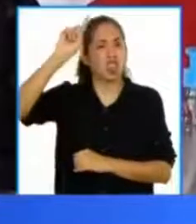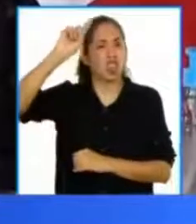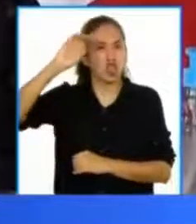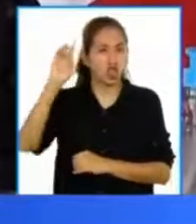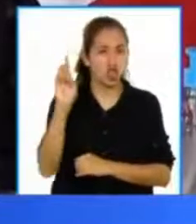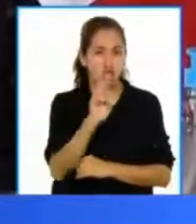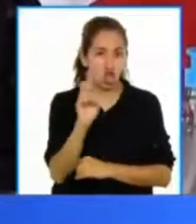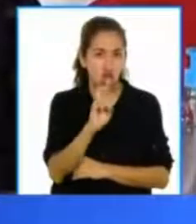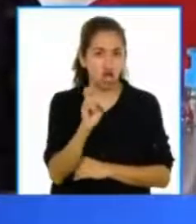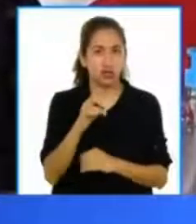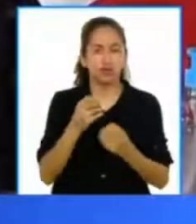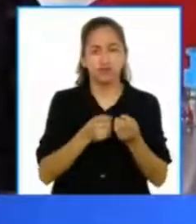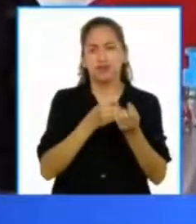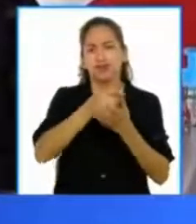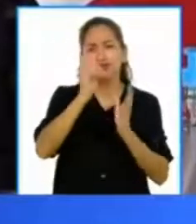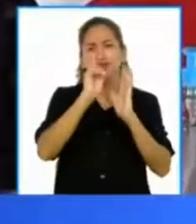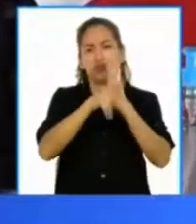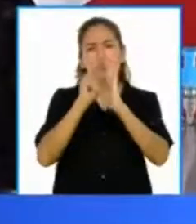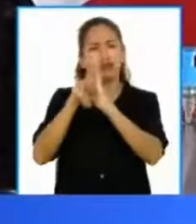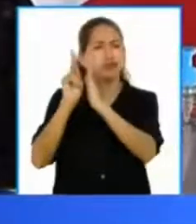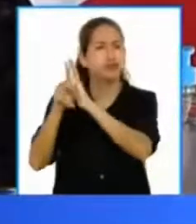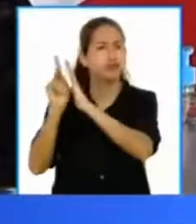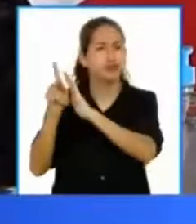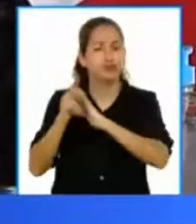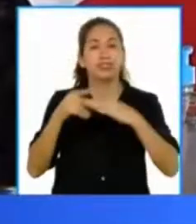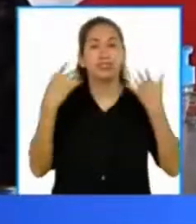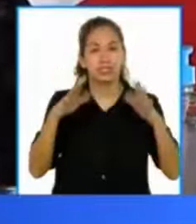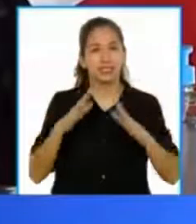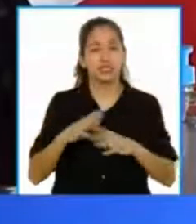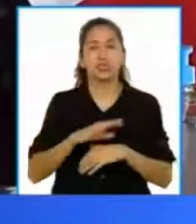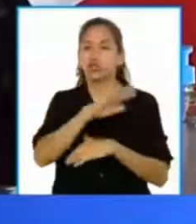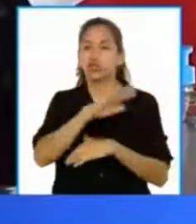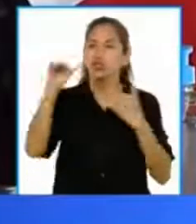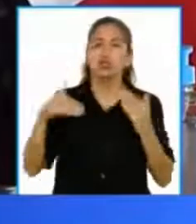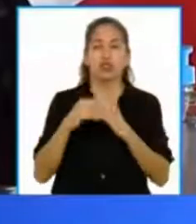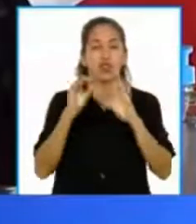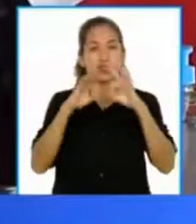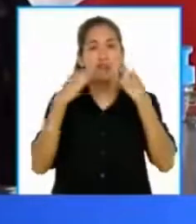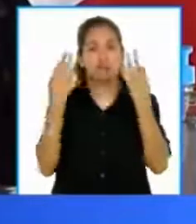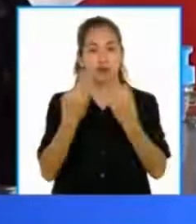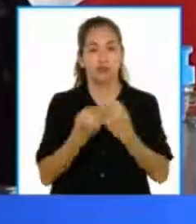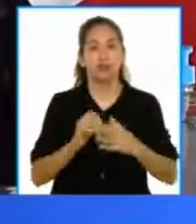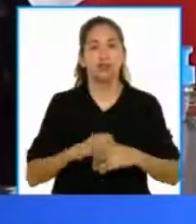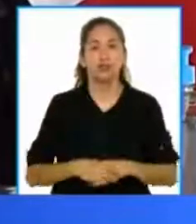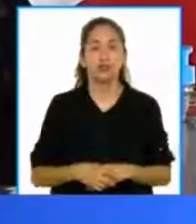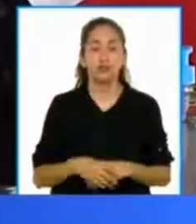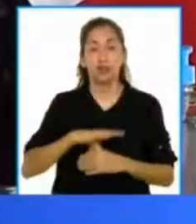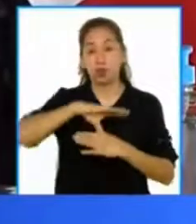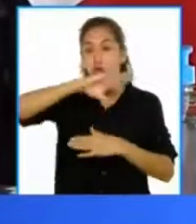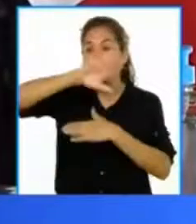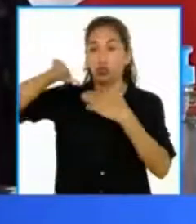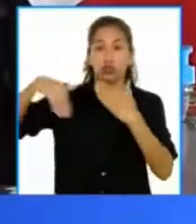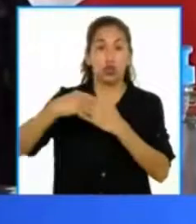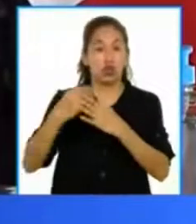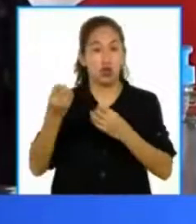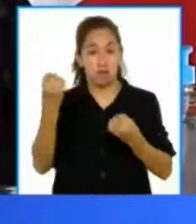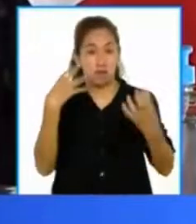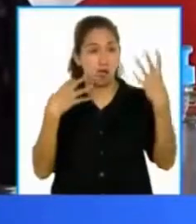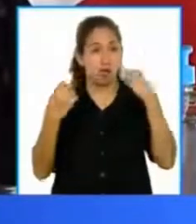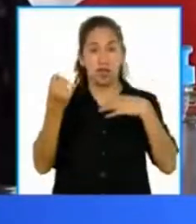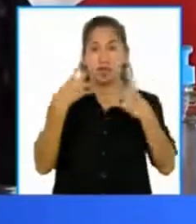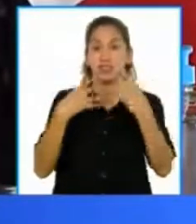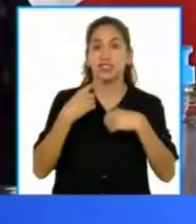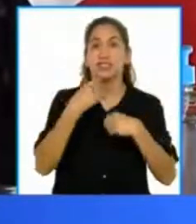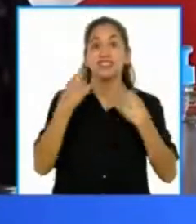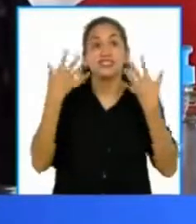en la situación financiera internacional actual. Por todos he sabido que la tasa de interés internacional